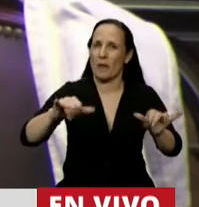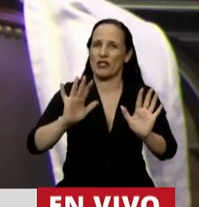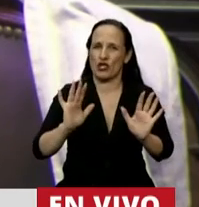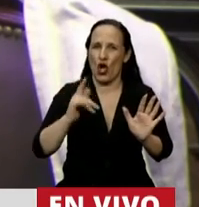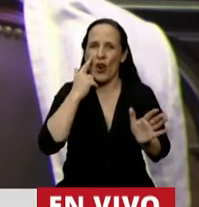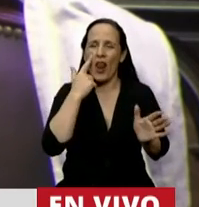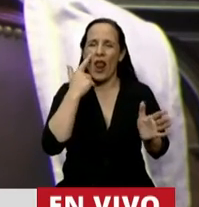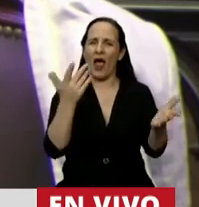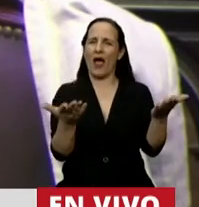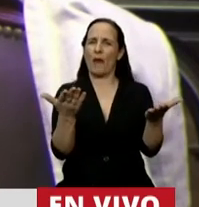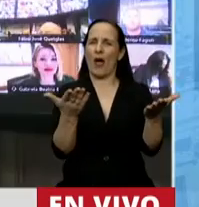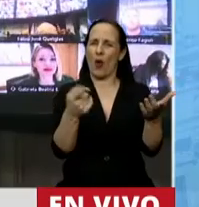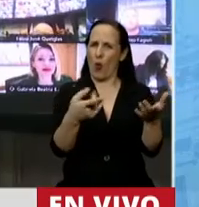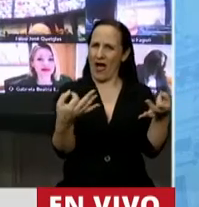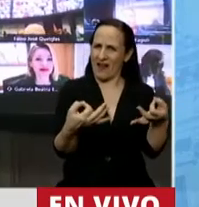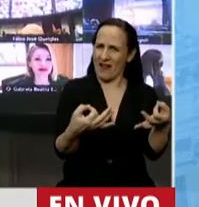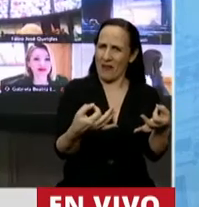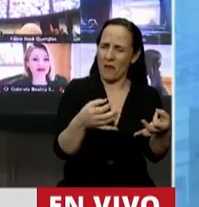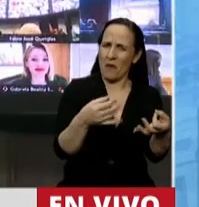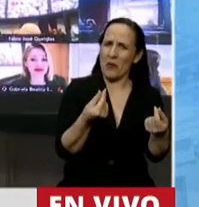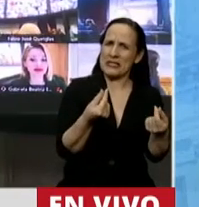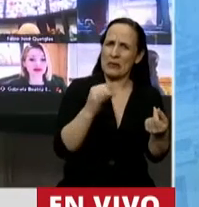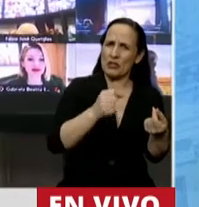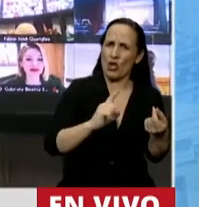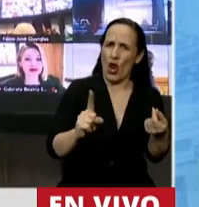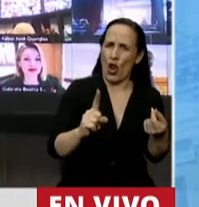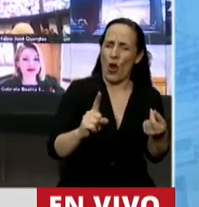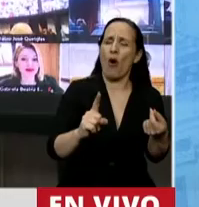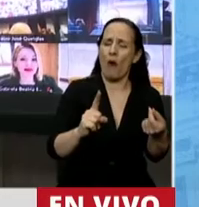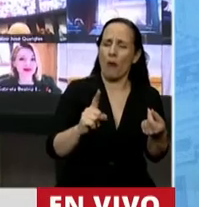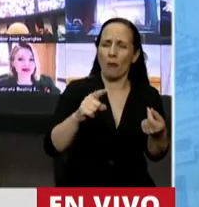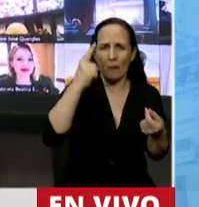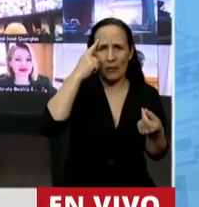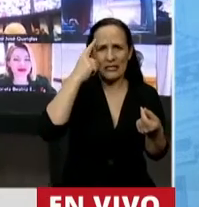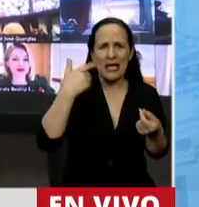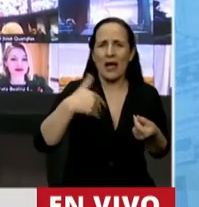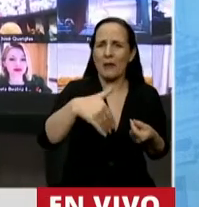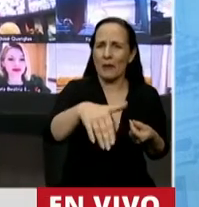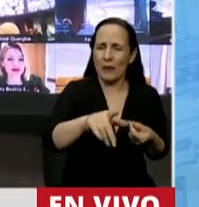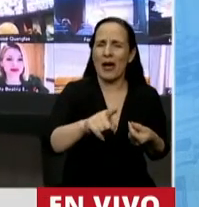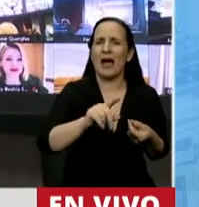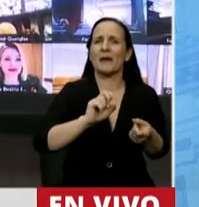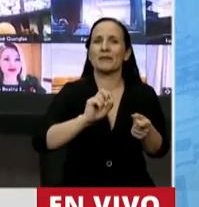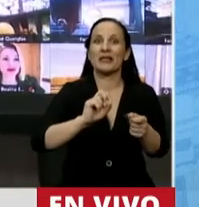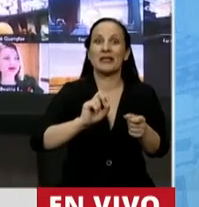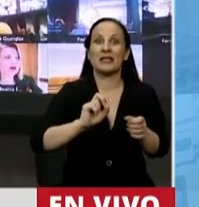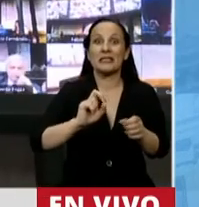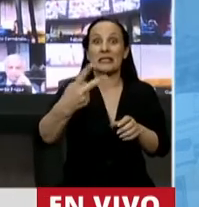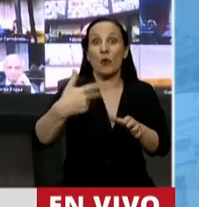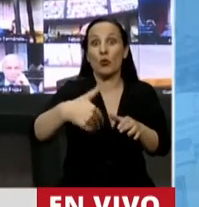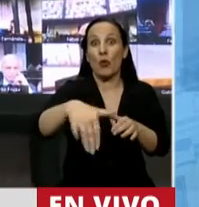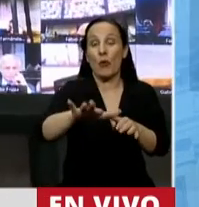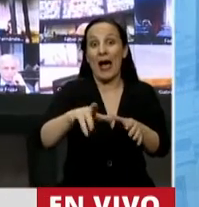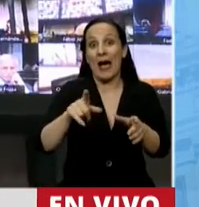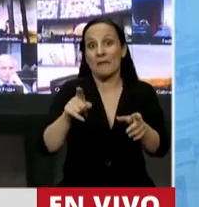evaluar su efectividad es primordial para pensar en los efectos que pueda tener una segunda ola como la que